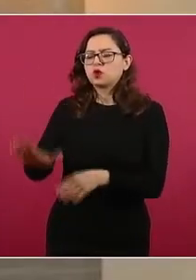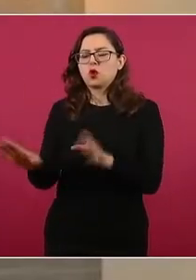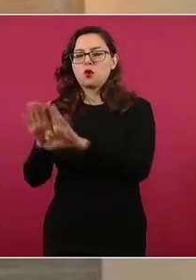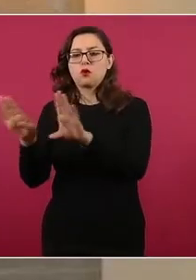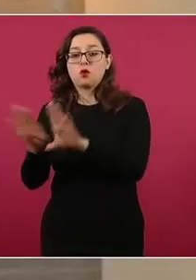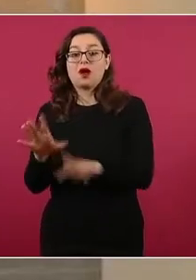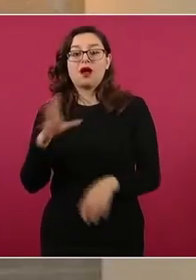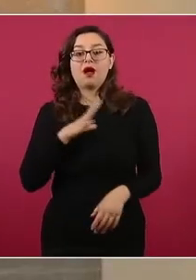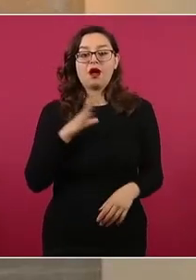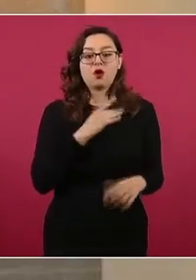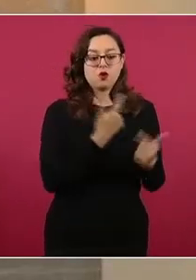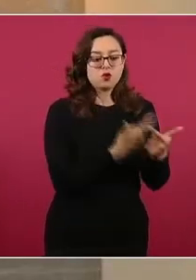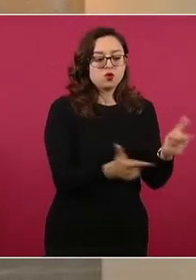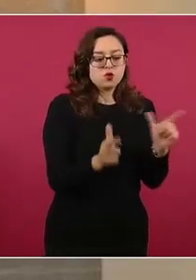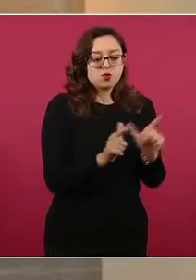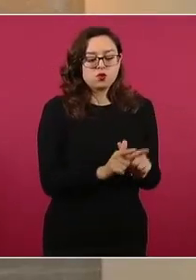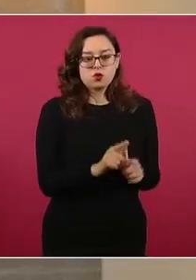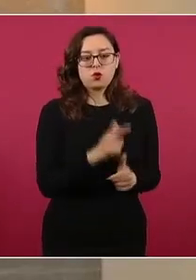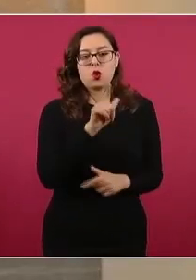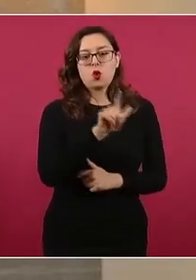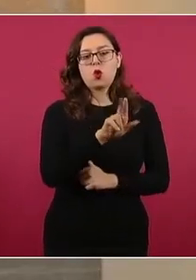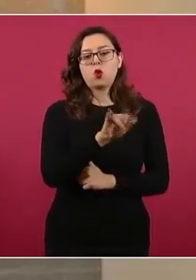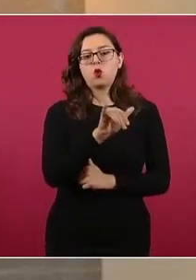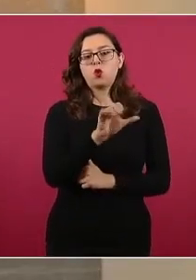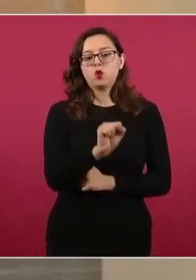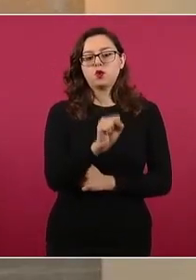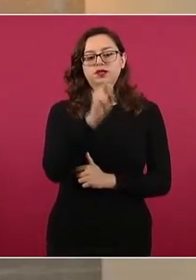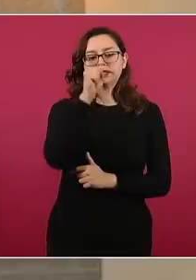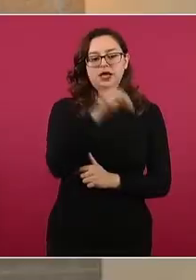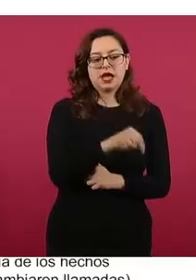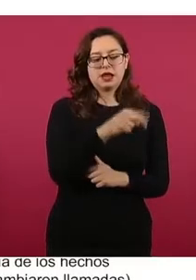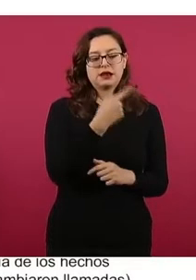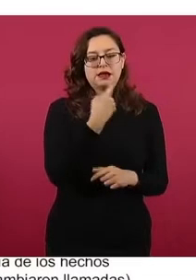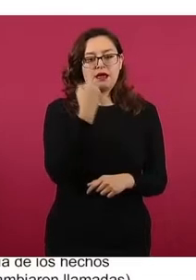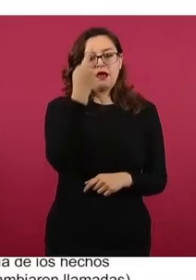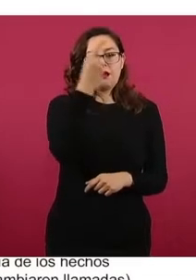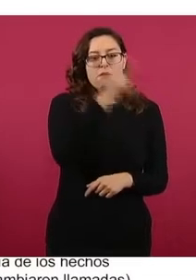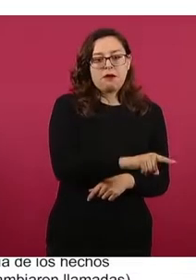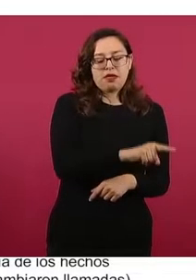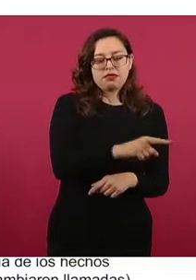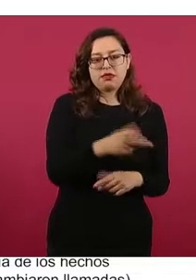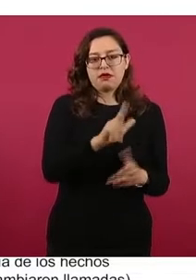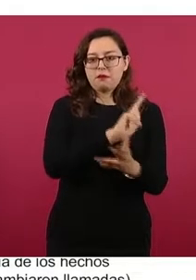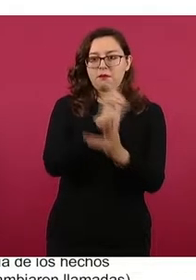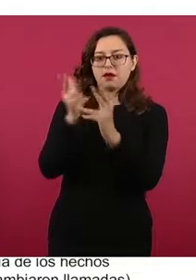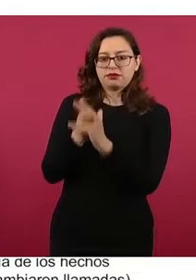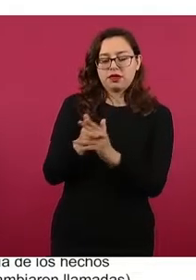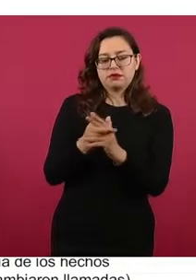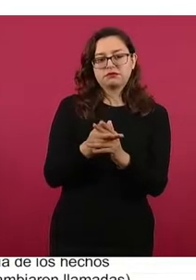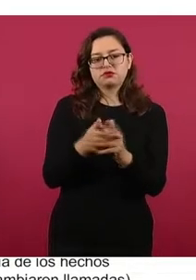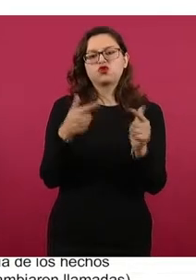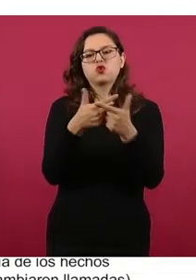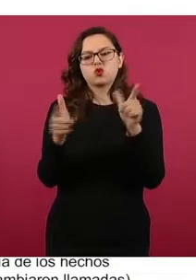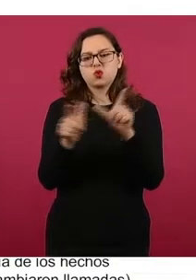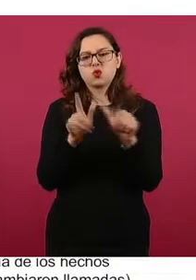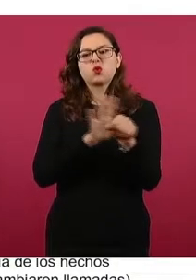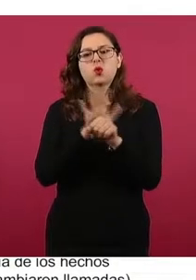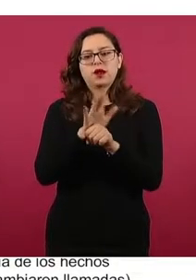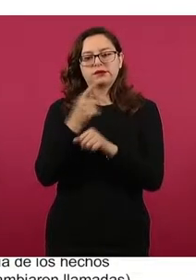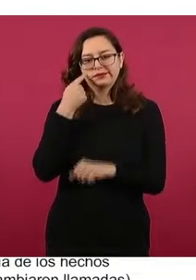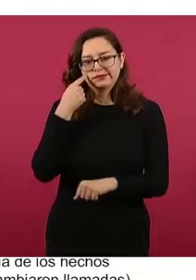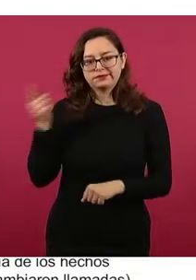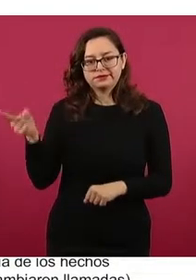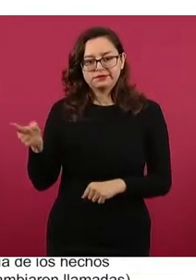a quienes citó en un restaurante para dar instrucción sobre la comisión del doble feminicidio. Los autores materiales